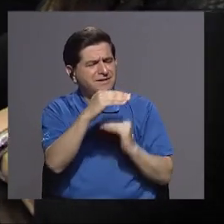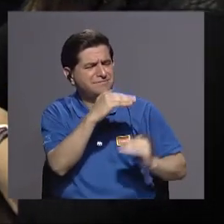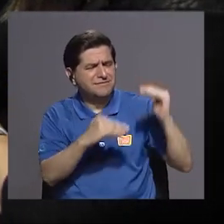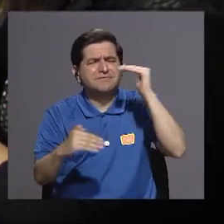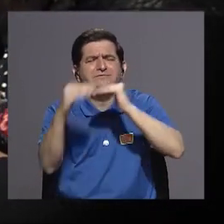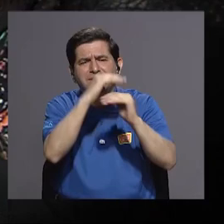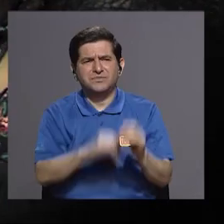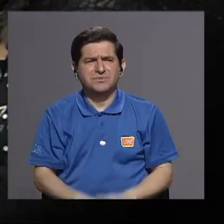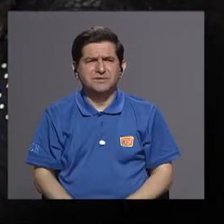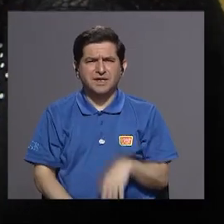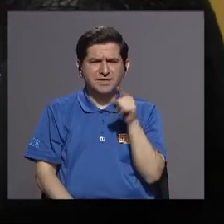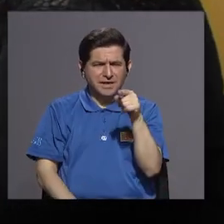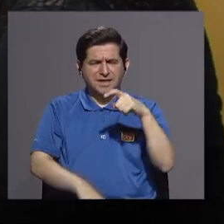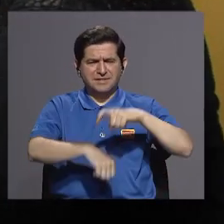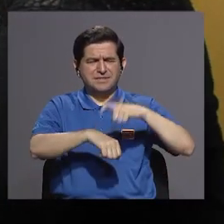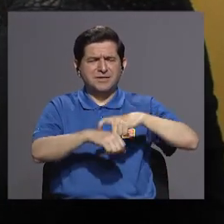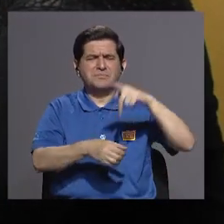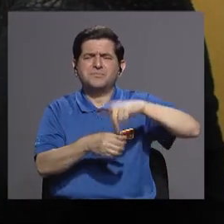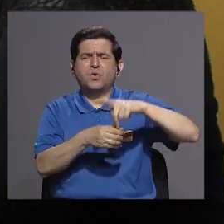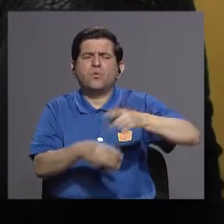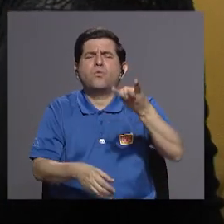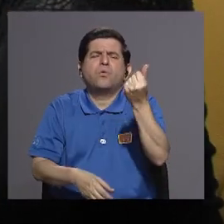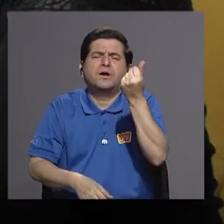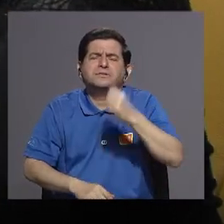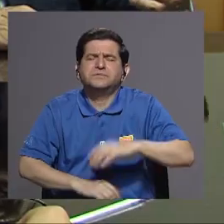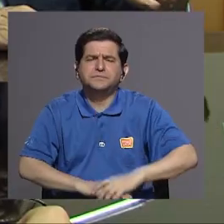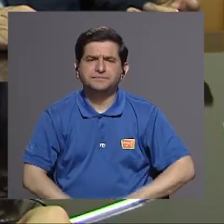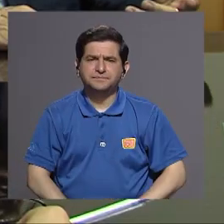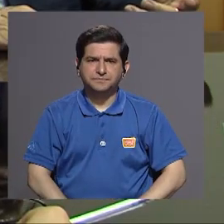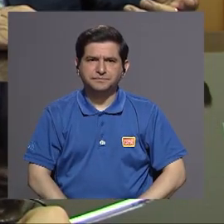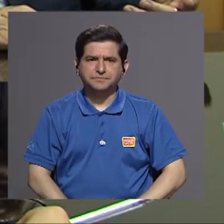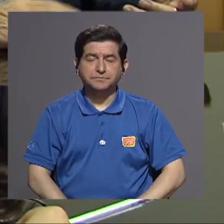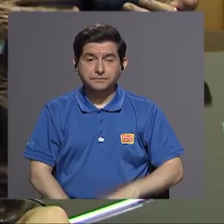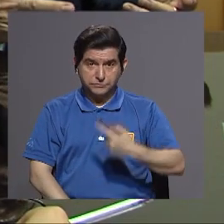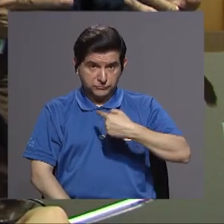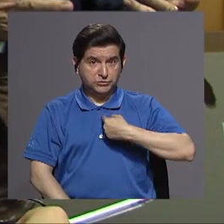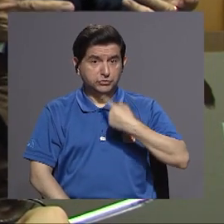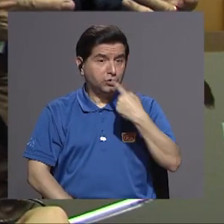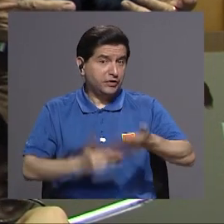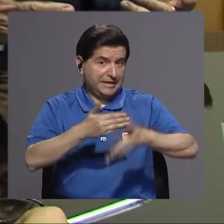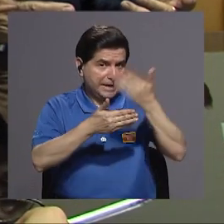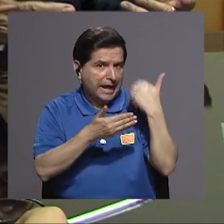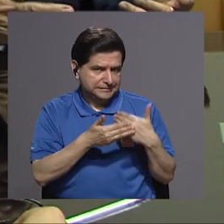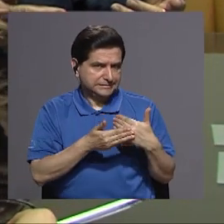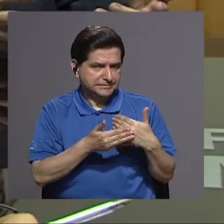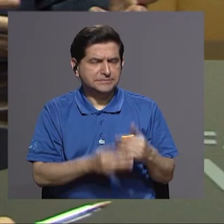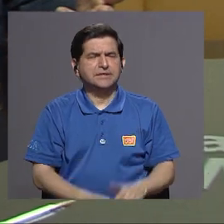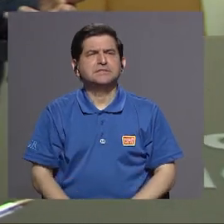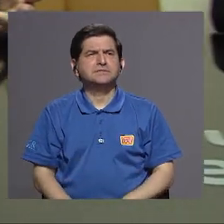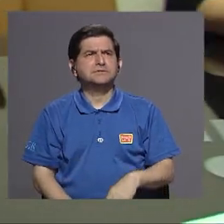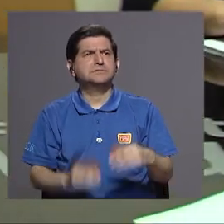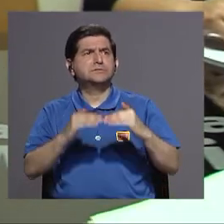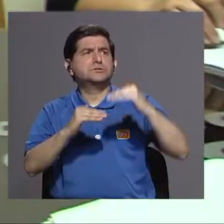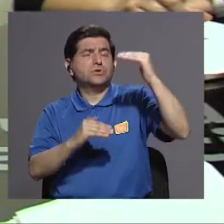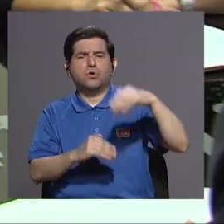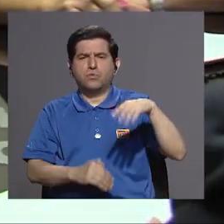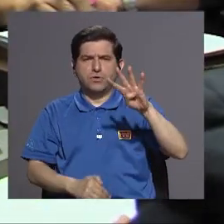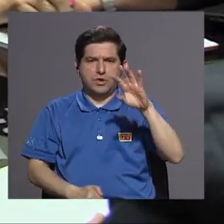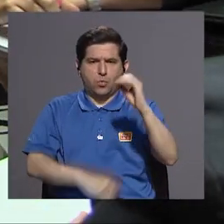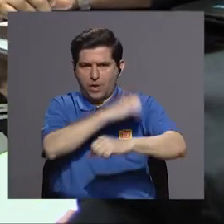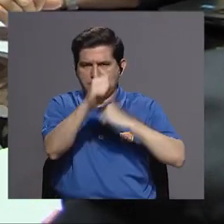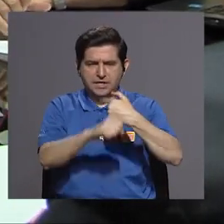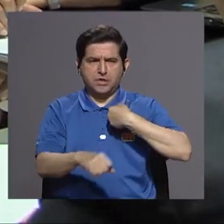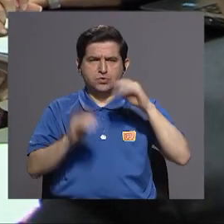facultad hace cuánto tiempo forma parte bueno yo como le decía tengo más de 40 años de ser